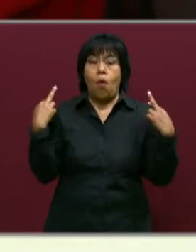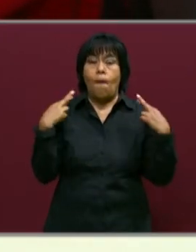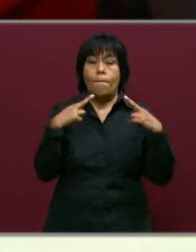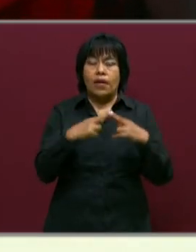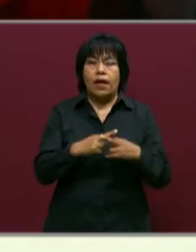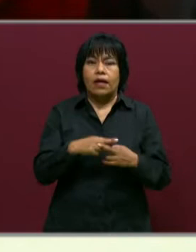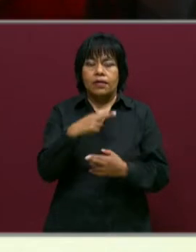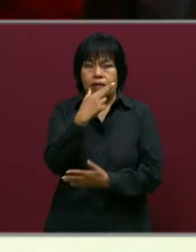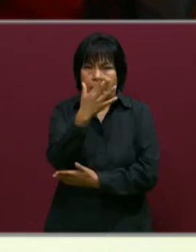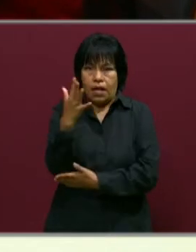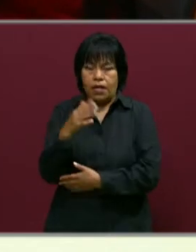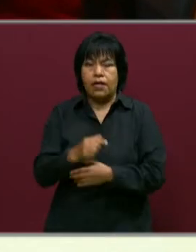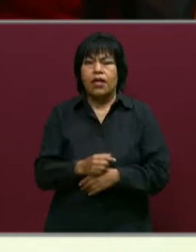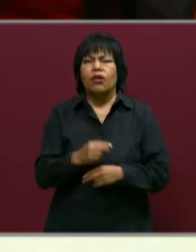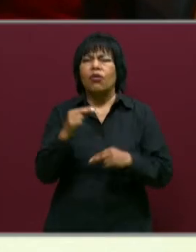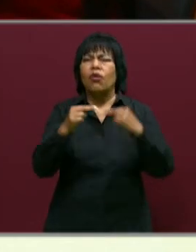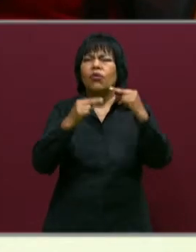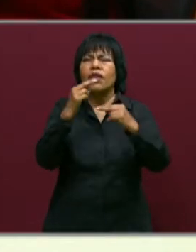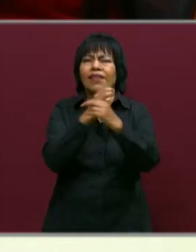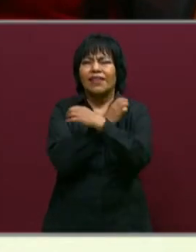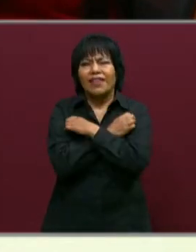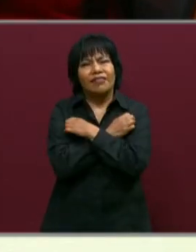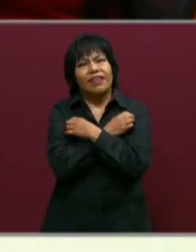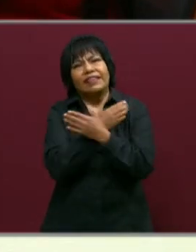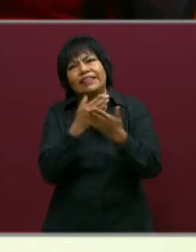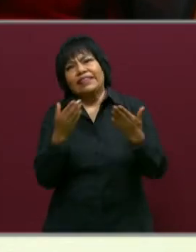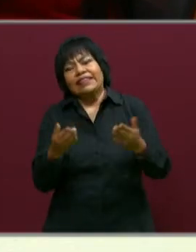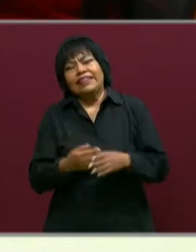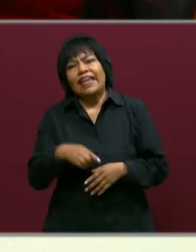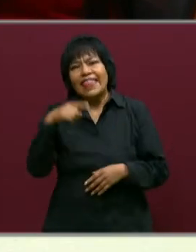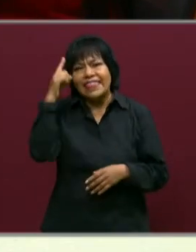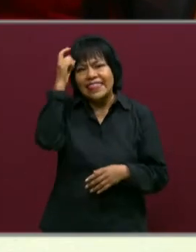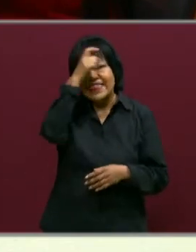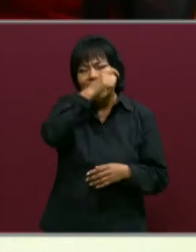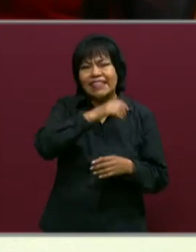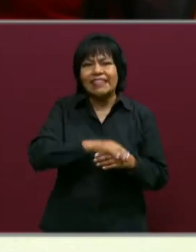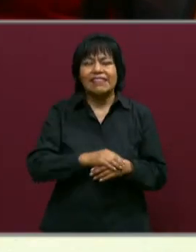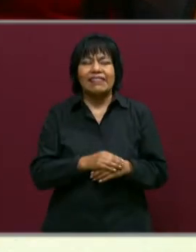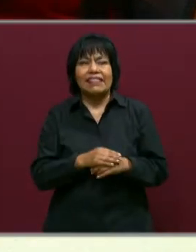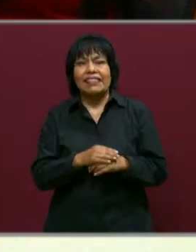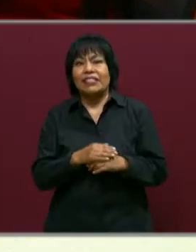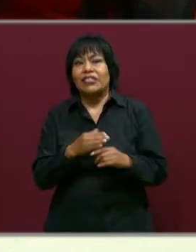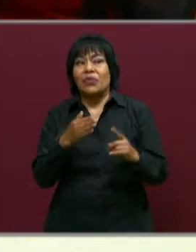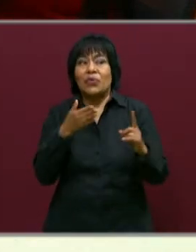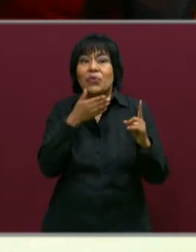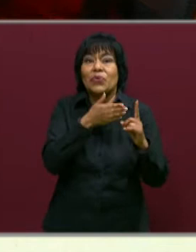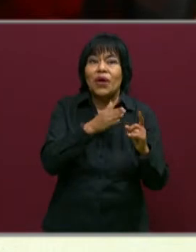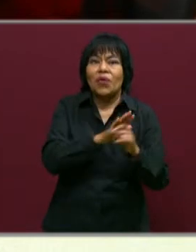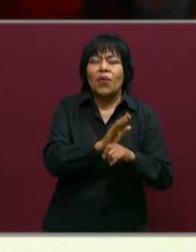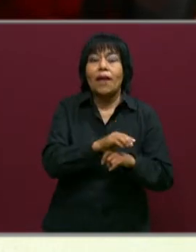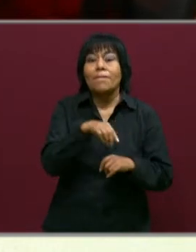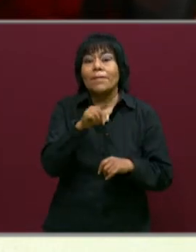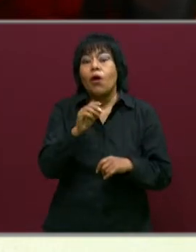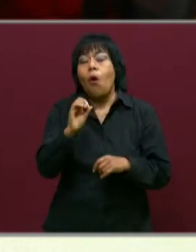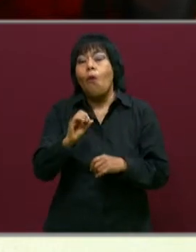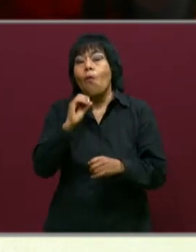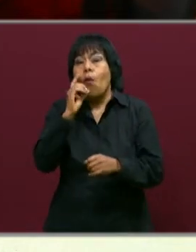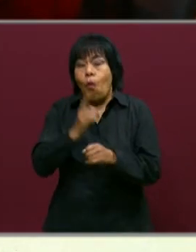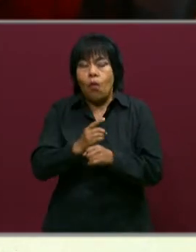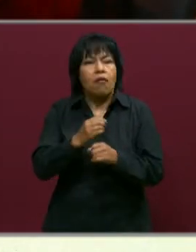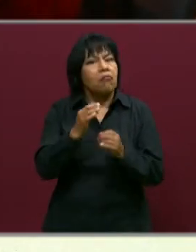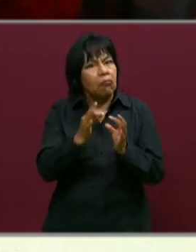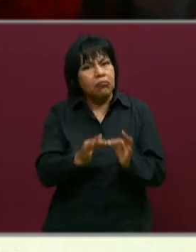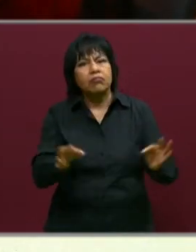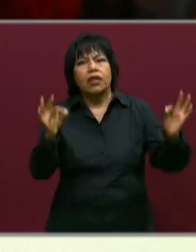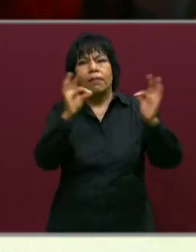preescolar y es un nivel educativo que ha tenido su complicación y que ha tenido sus retos, pero también ha tenido sus oportunidades durante